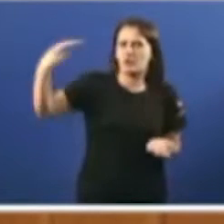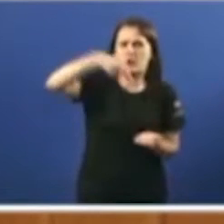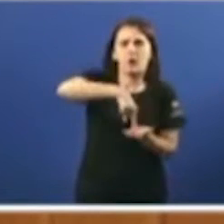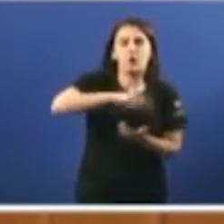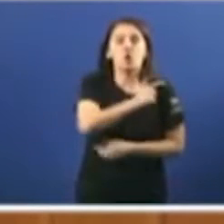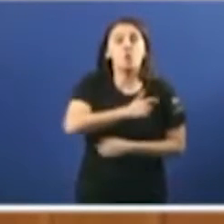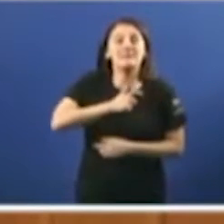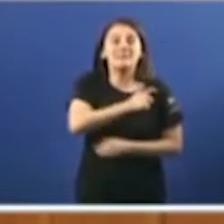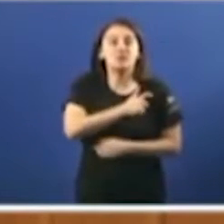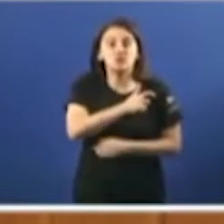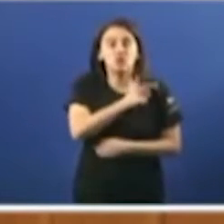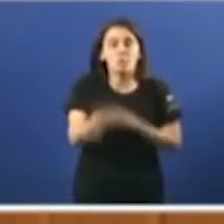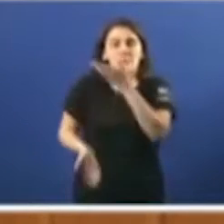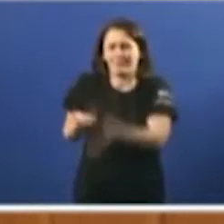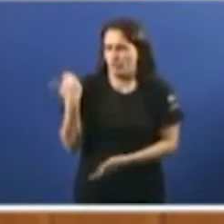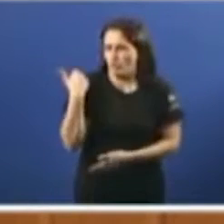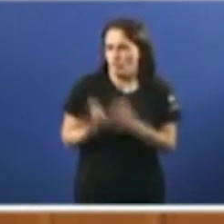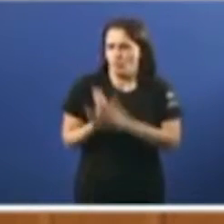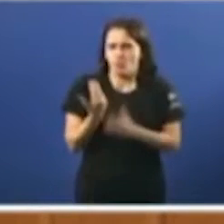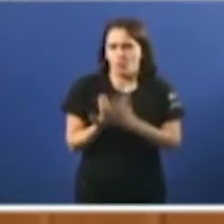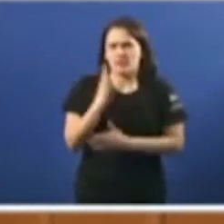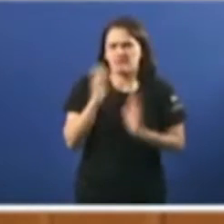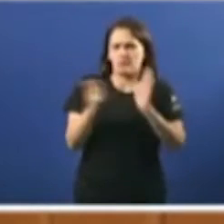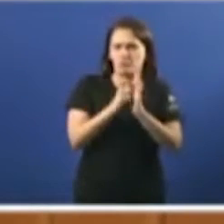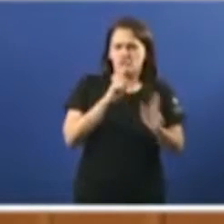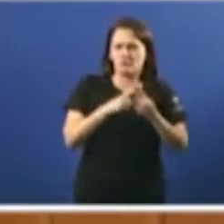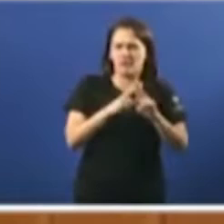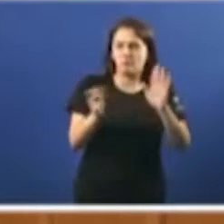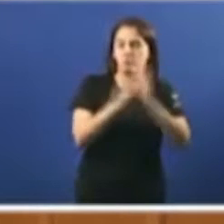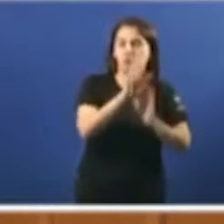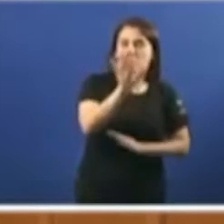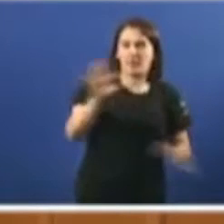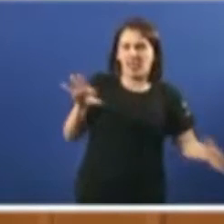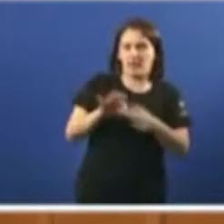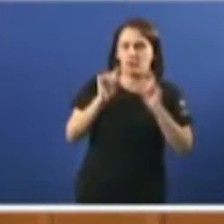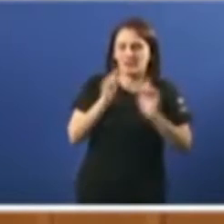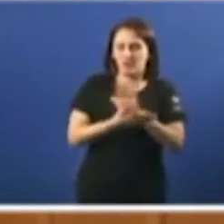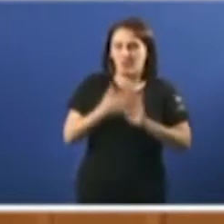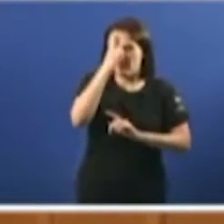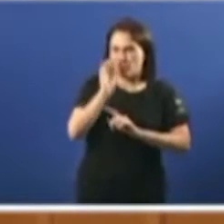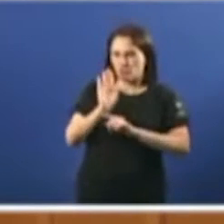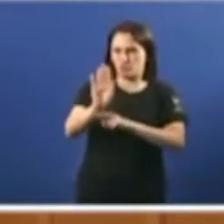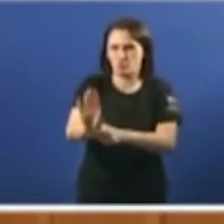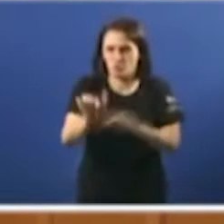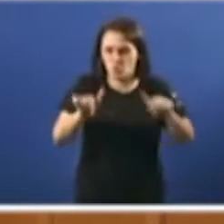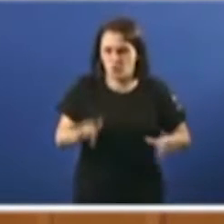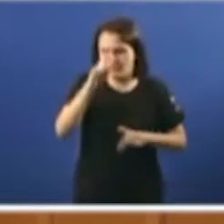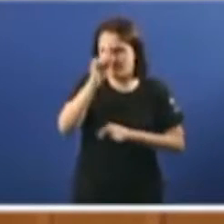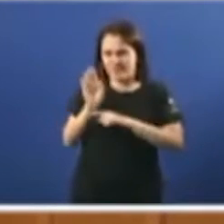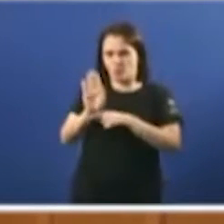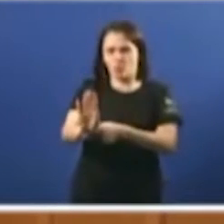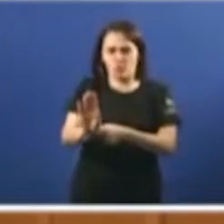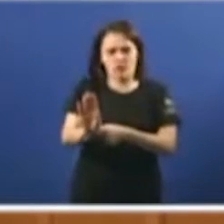Comisión de Peticións hai uns días. Ese punto cero que remitirnos cando falamos da figura que hoxe nos ocupa.